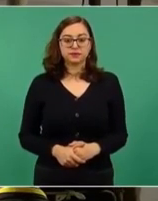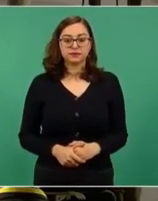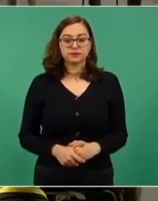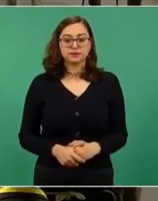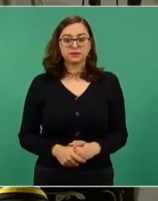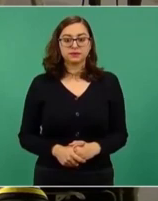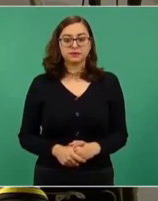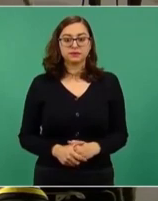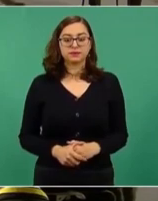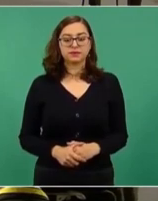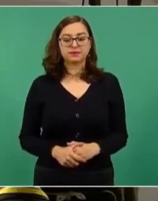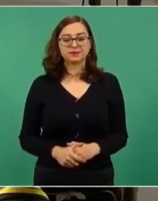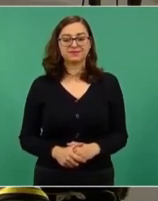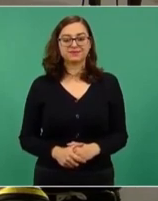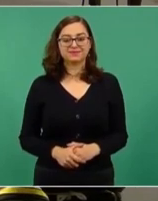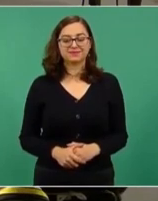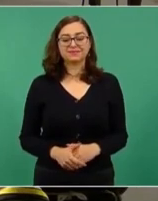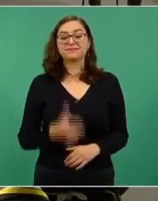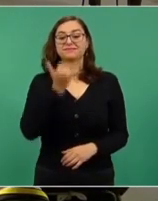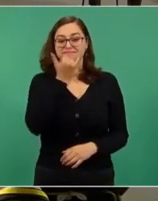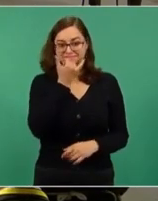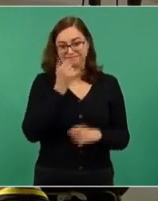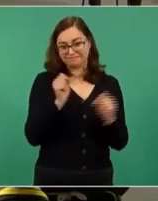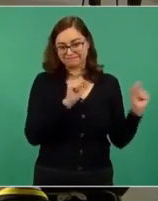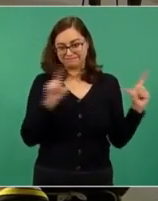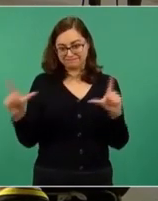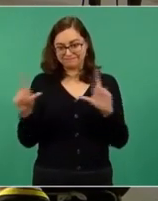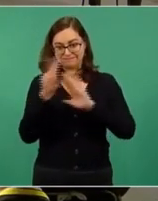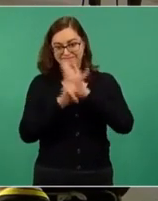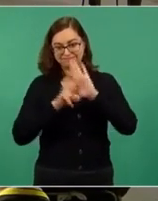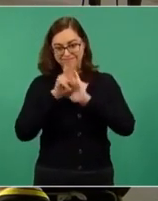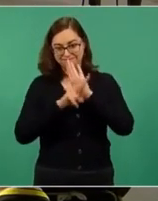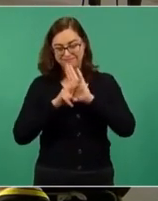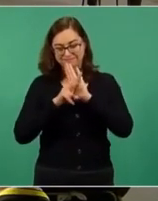video? Ah, y perdón, vamos a presentar un video.